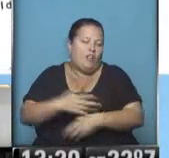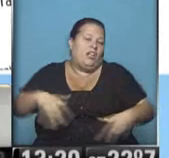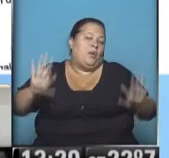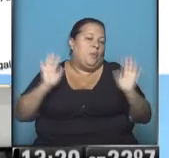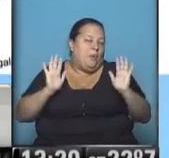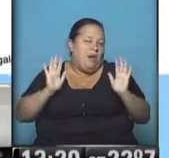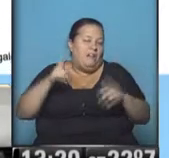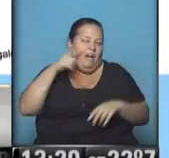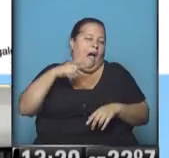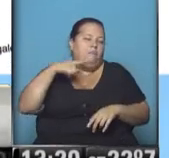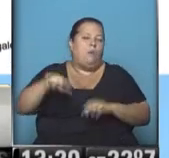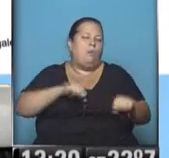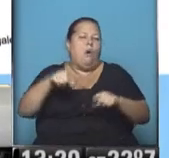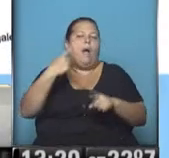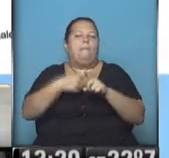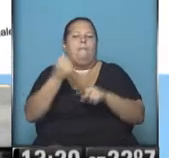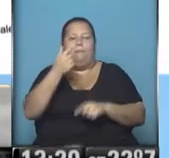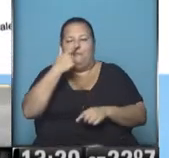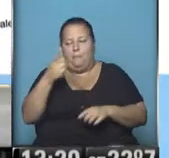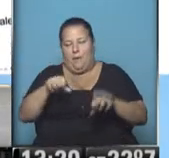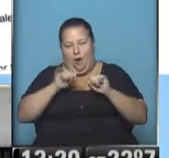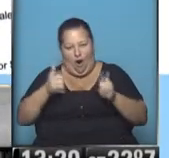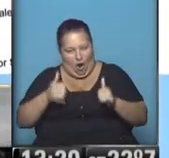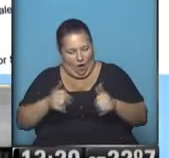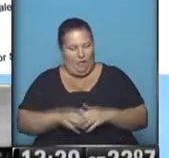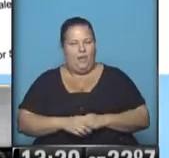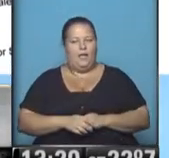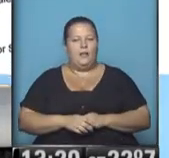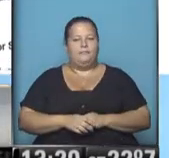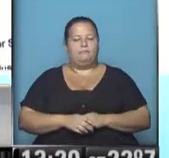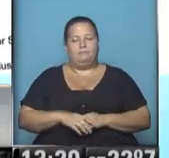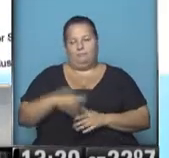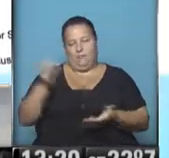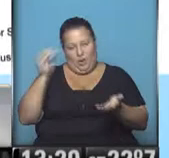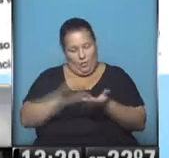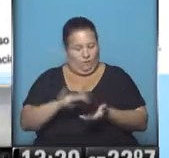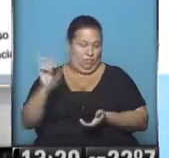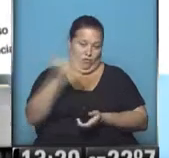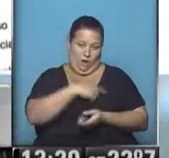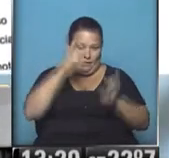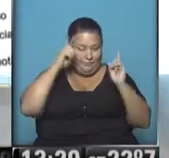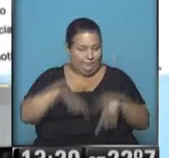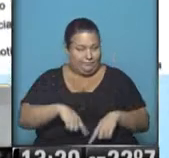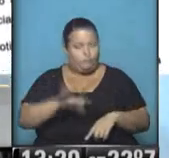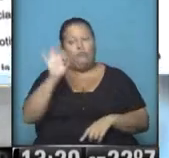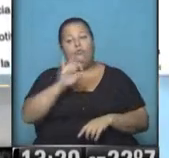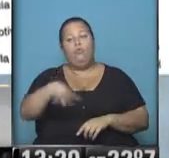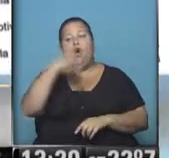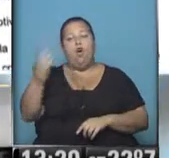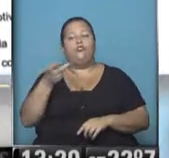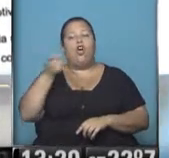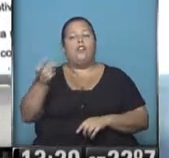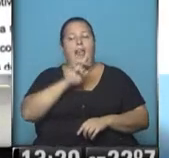bueno, un poco que se la buscan y que tienen relaciones sexuales a temprana edad. Cuestión, de nuevo, ilógica. O en el caso de un